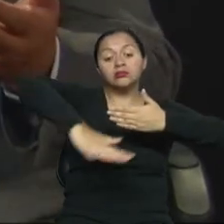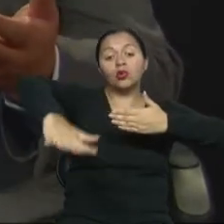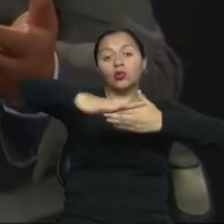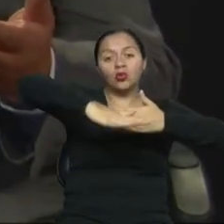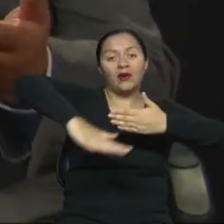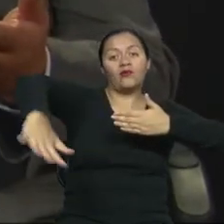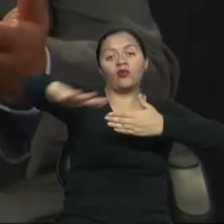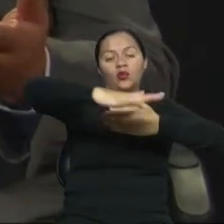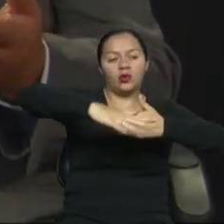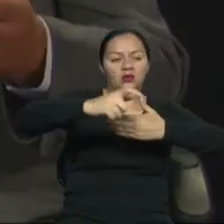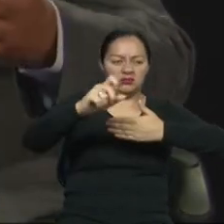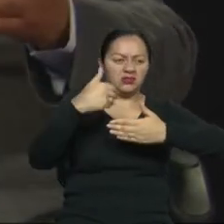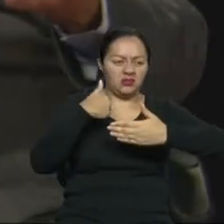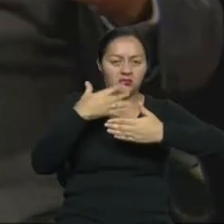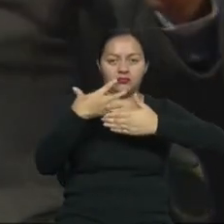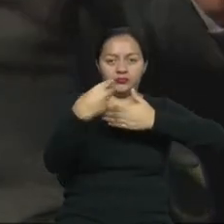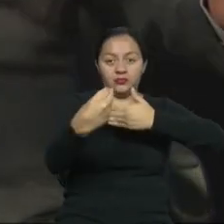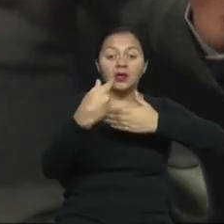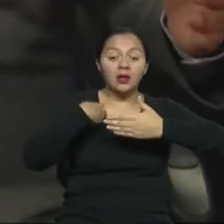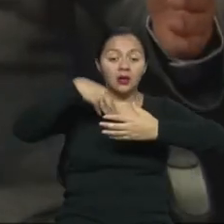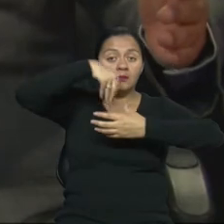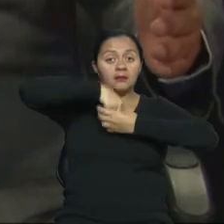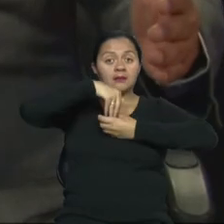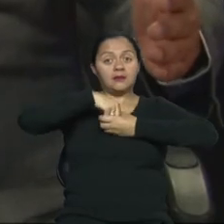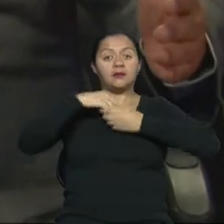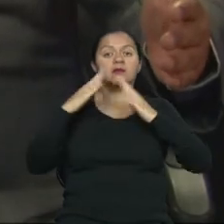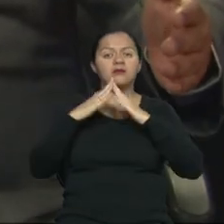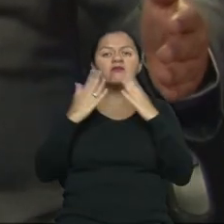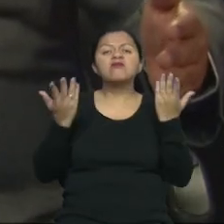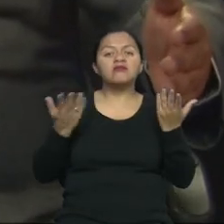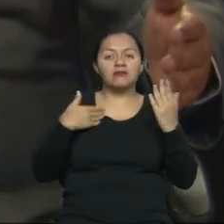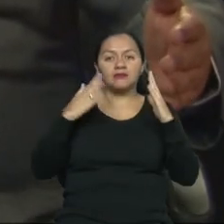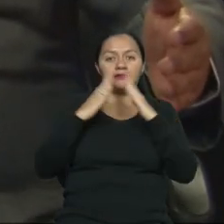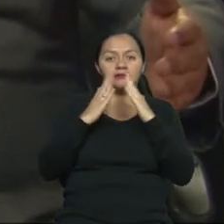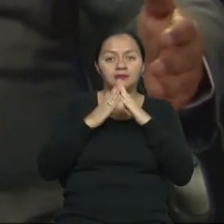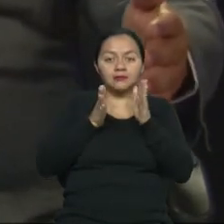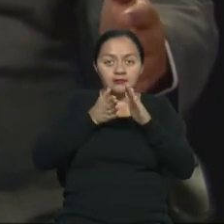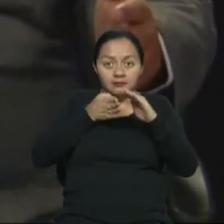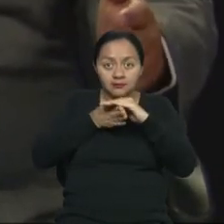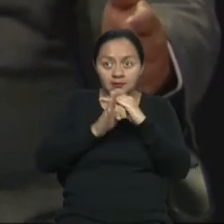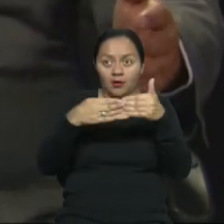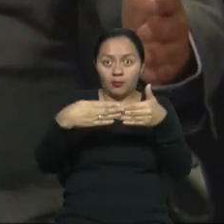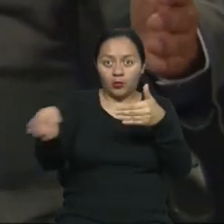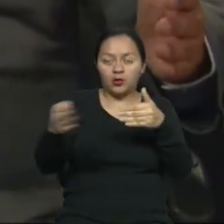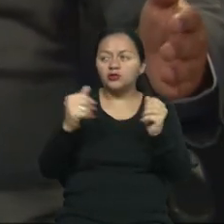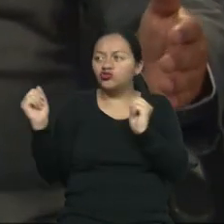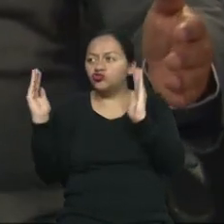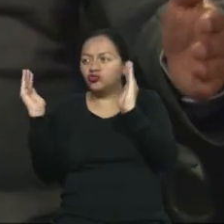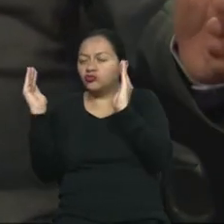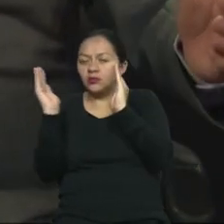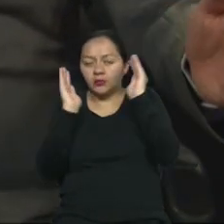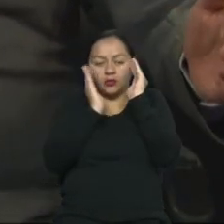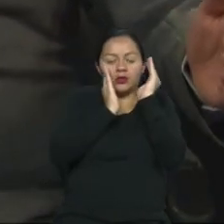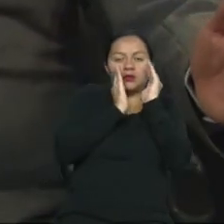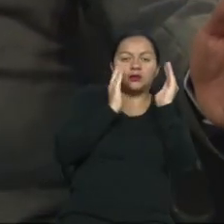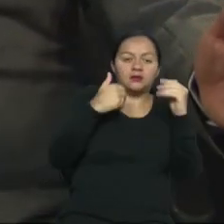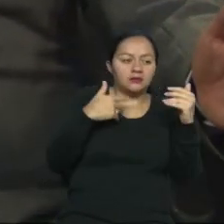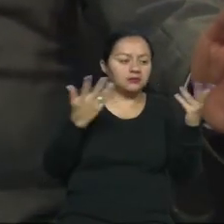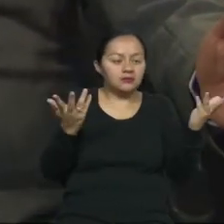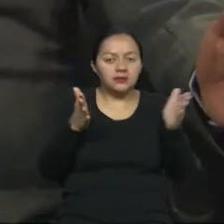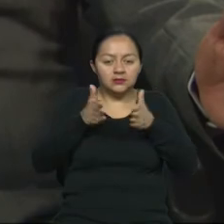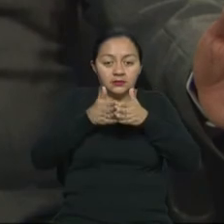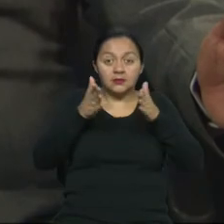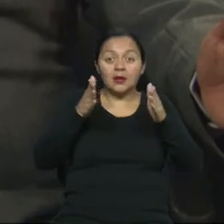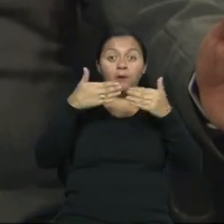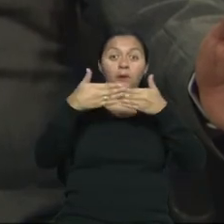rampa para acceder a un desnivel, cuando tenemos una puerta de acceso de 60 centímetros, todas las puertas mínimo deberán tener un ancho